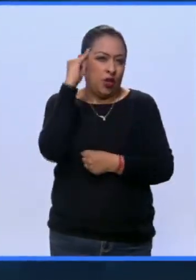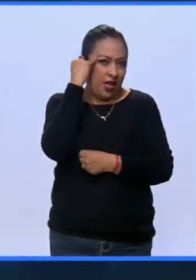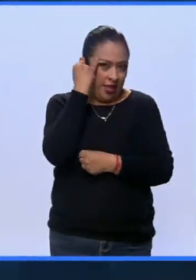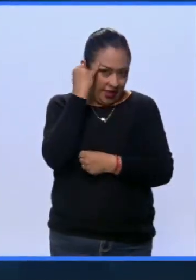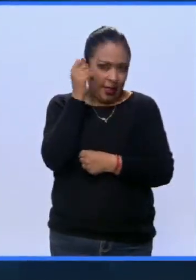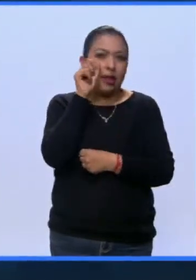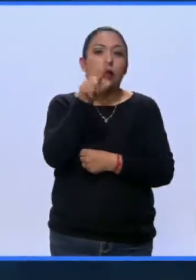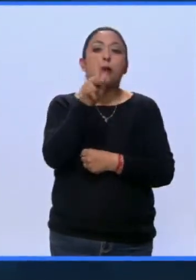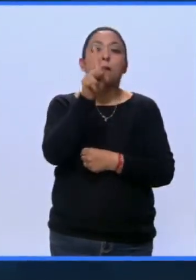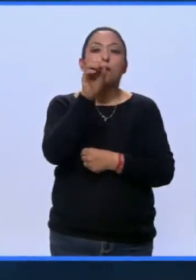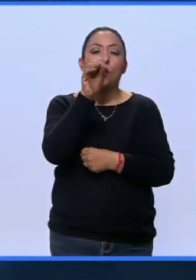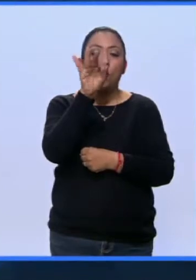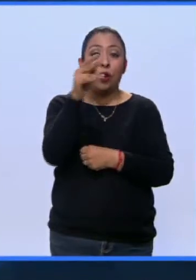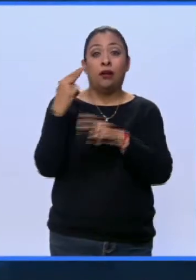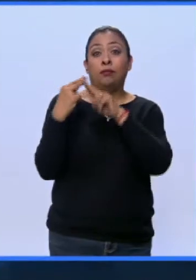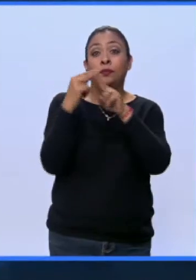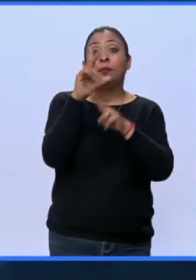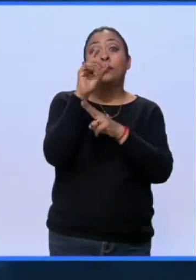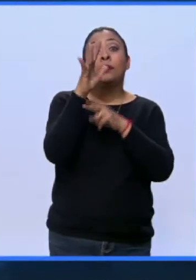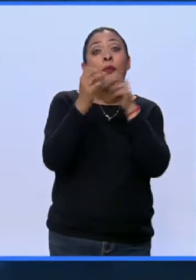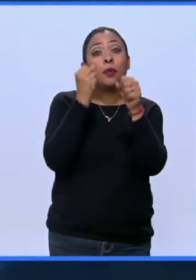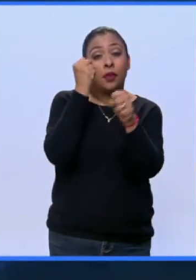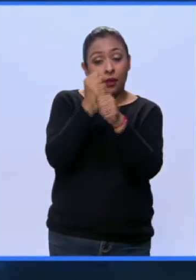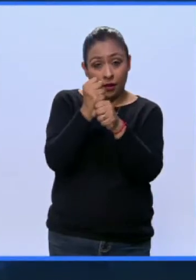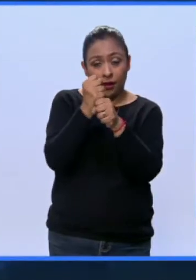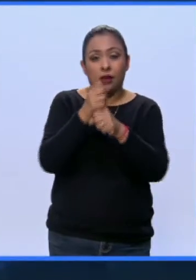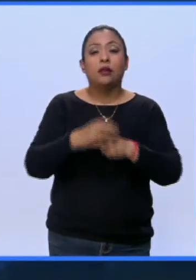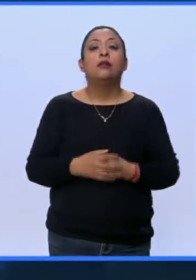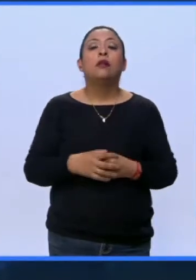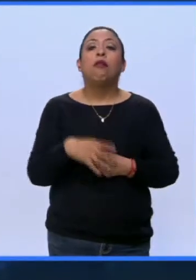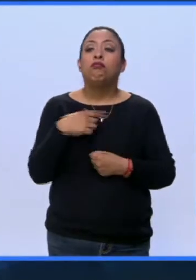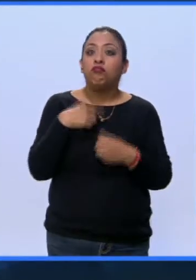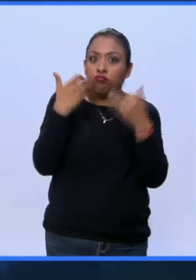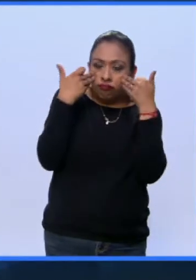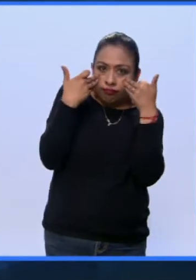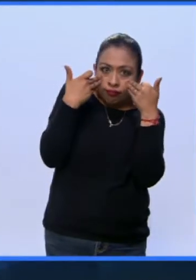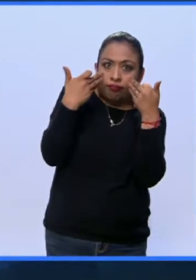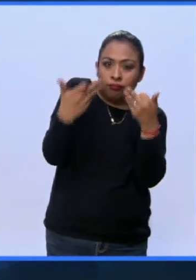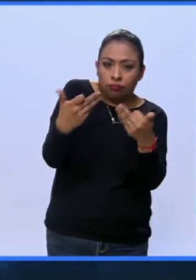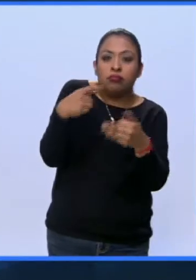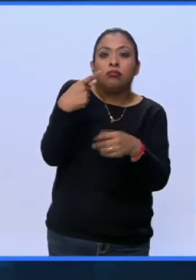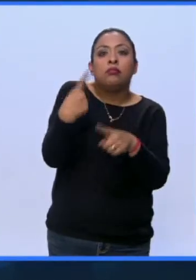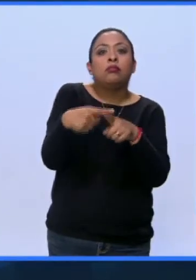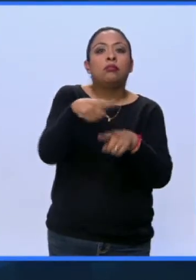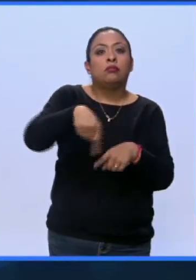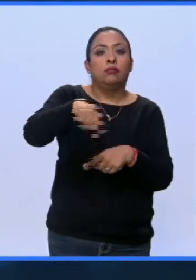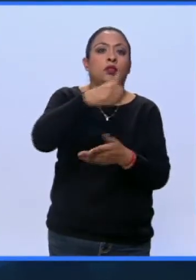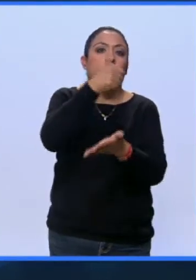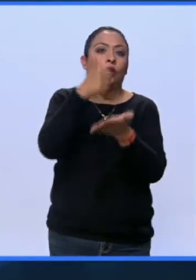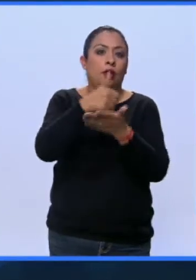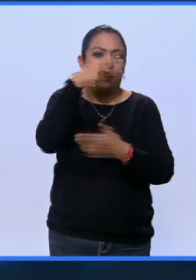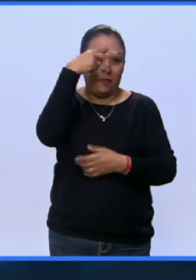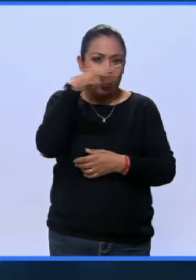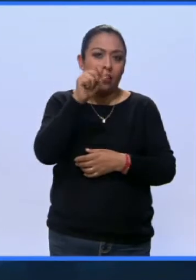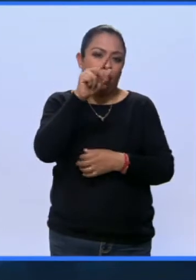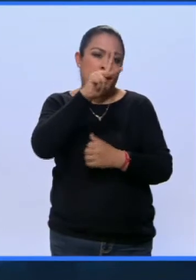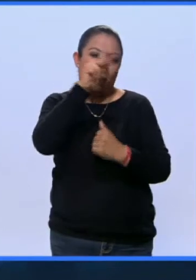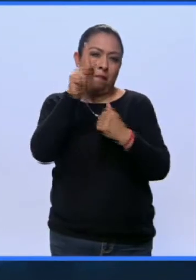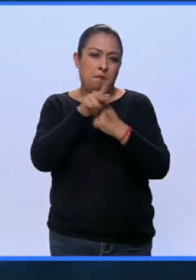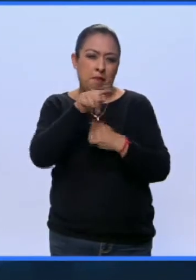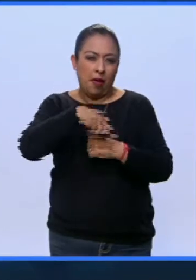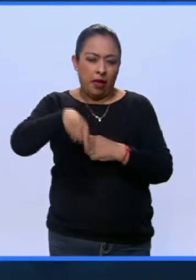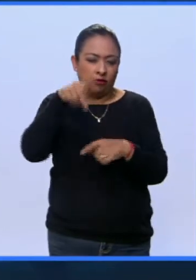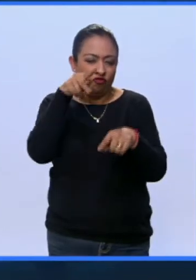35 años que ha visto la Ciudad de México y parte del país